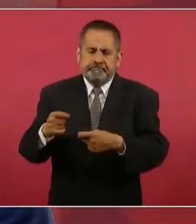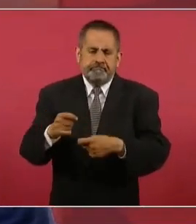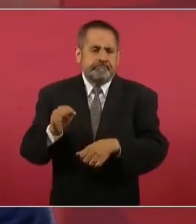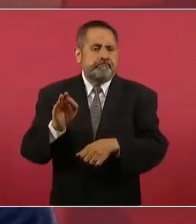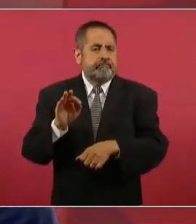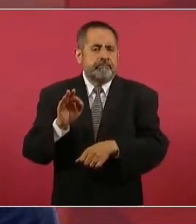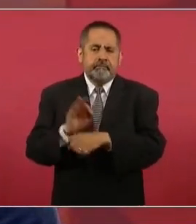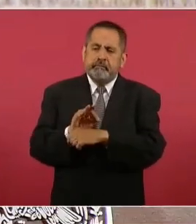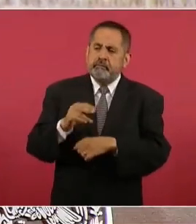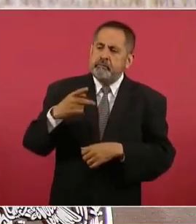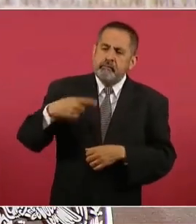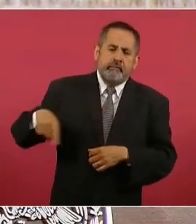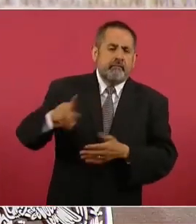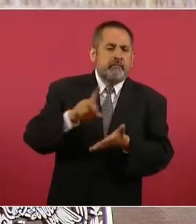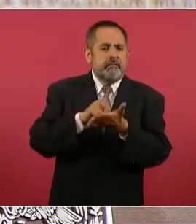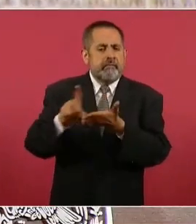salud.